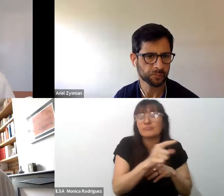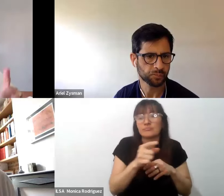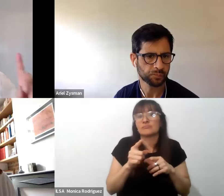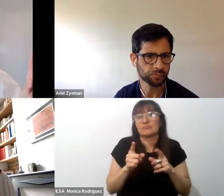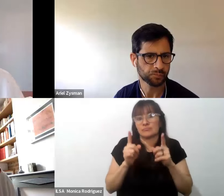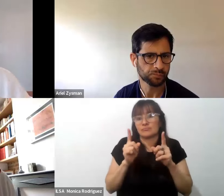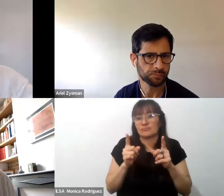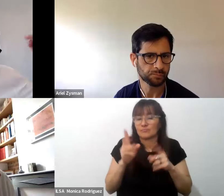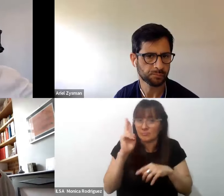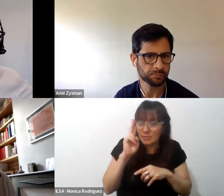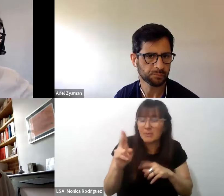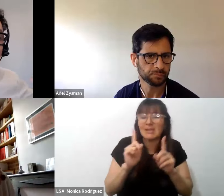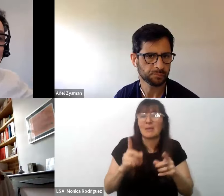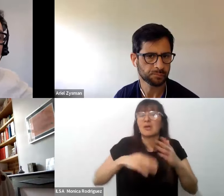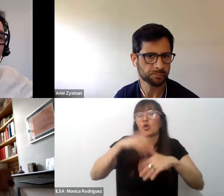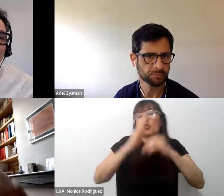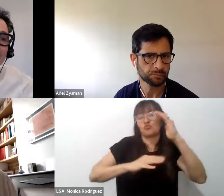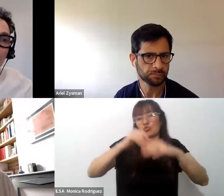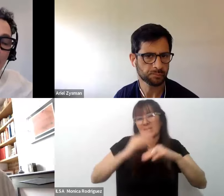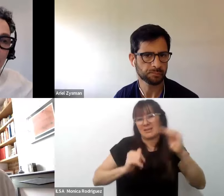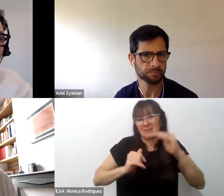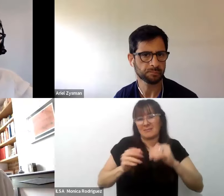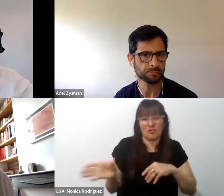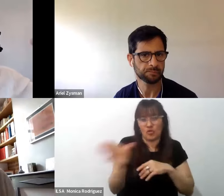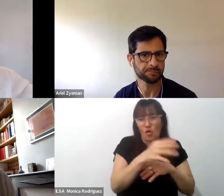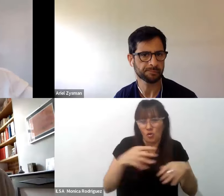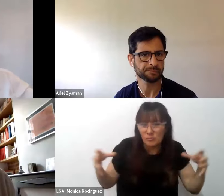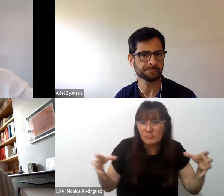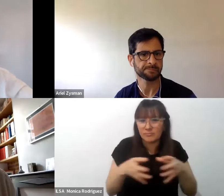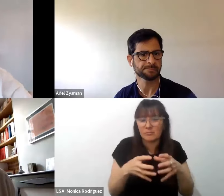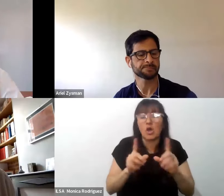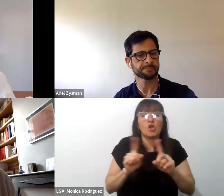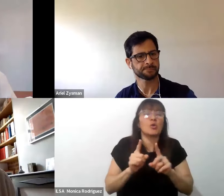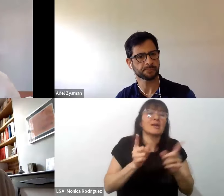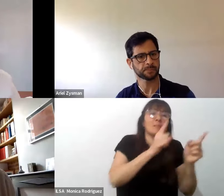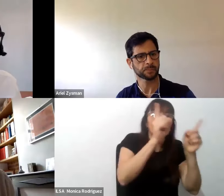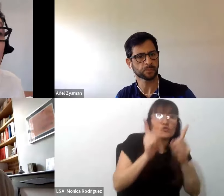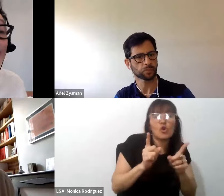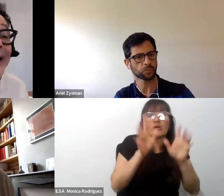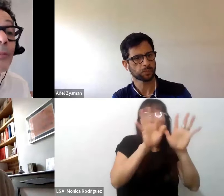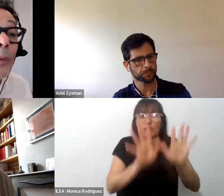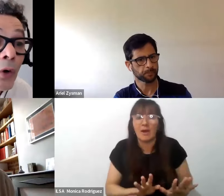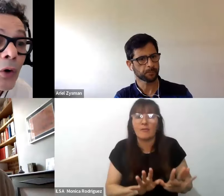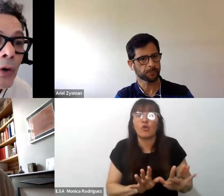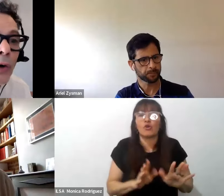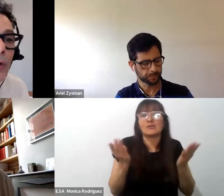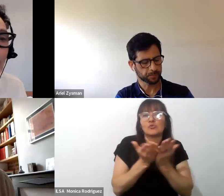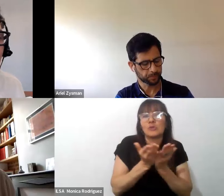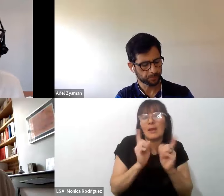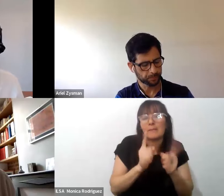expectativa común lo que no quiere decir que investigadores profesionales profesores y formadores estudien lo mismo